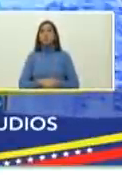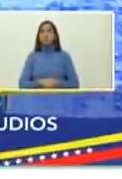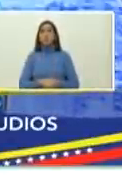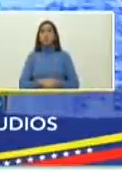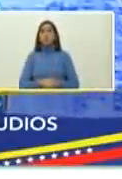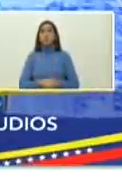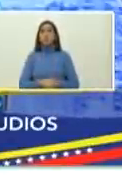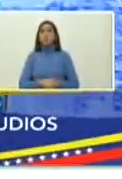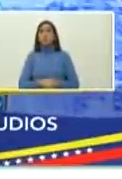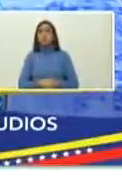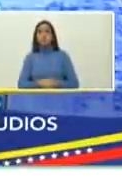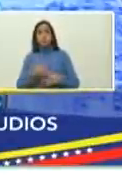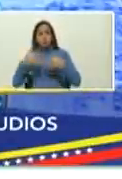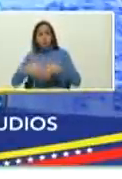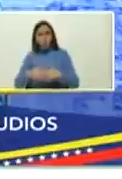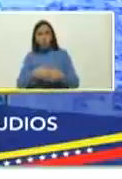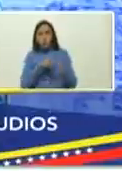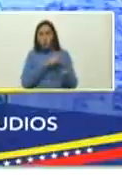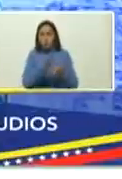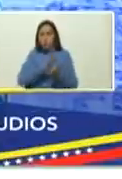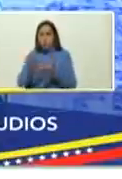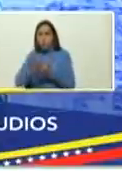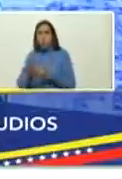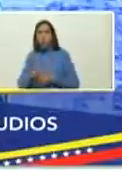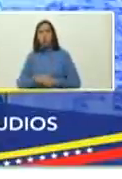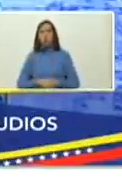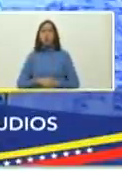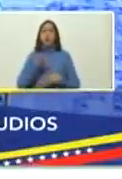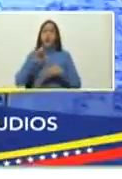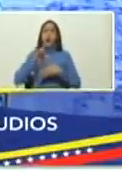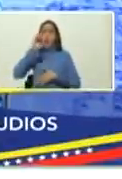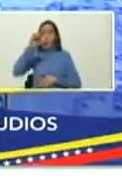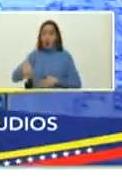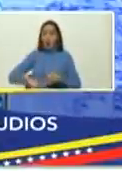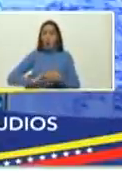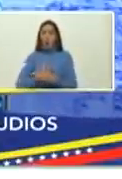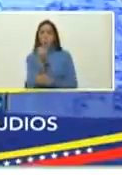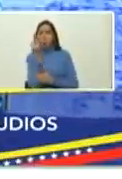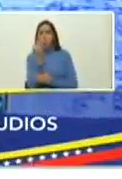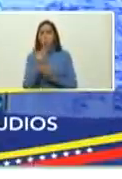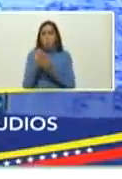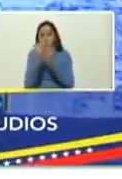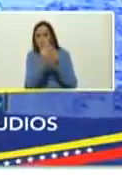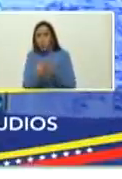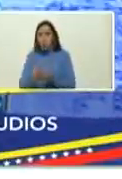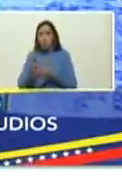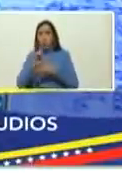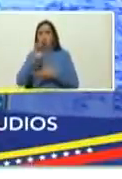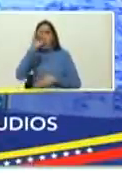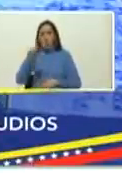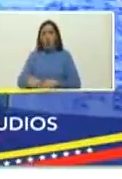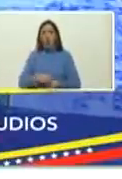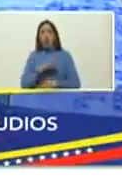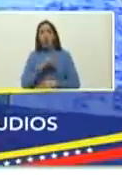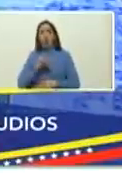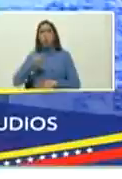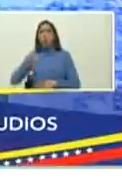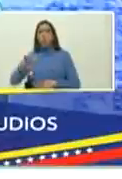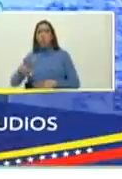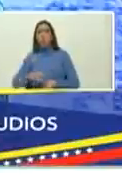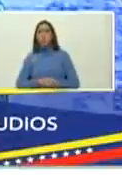Montevil editores latinoamericana fundación centro de estudios latinoamericanos Romulo Gallego el celar